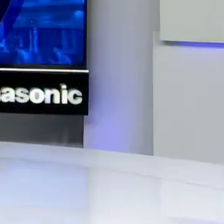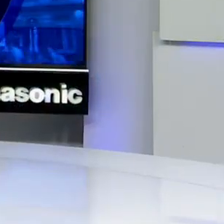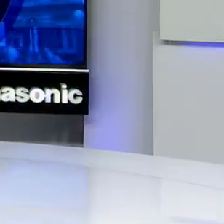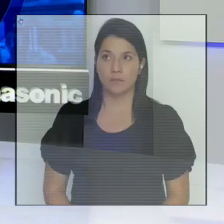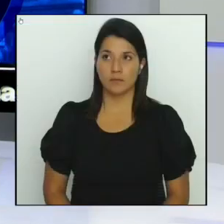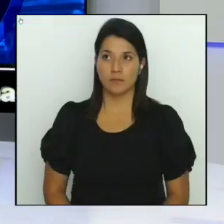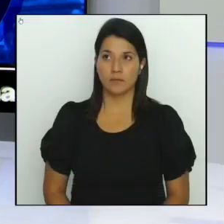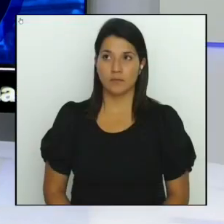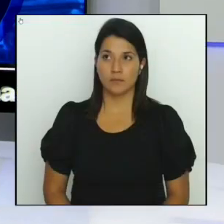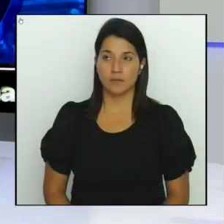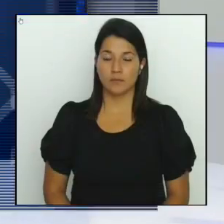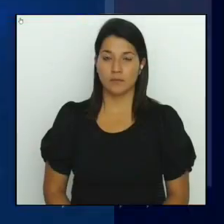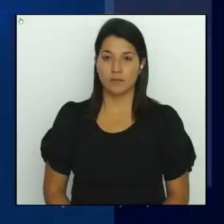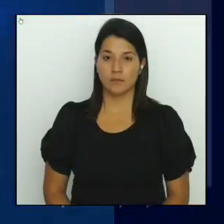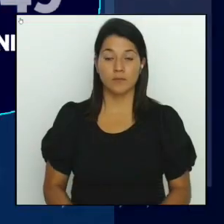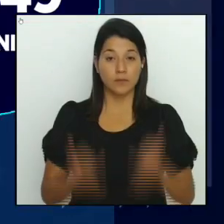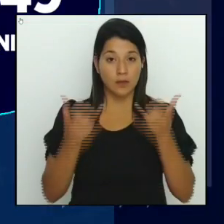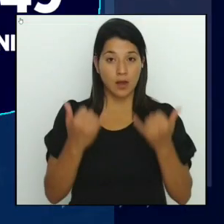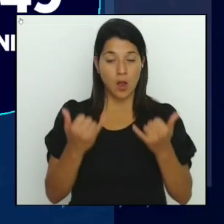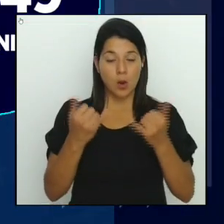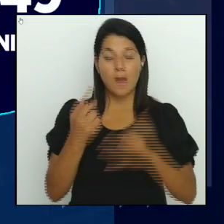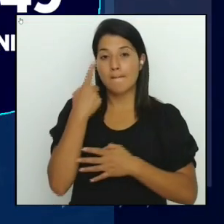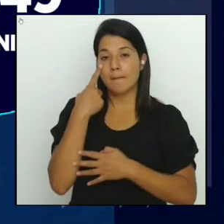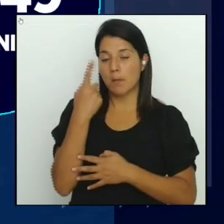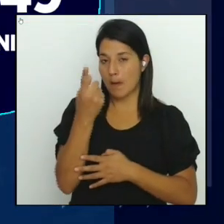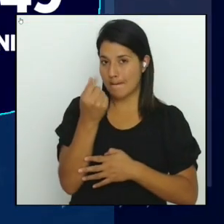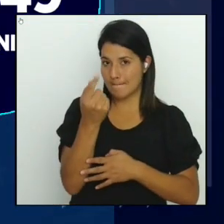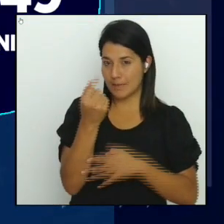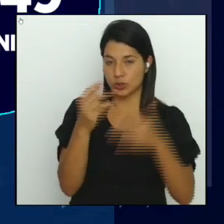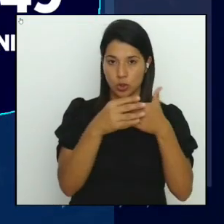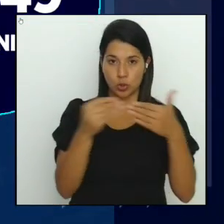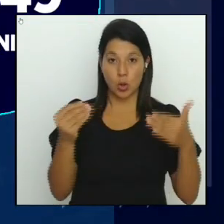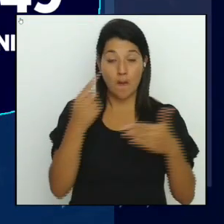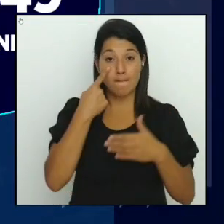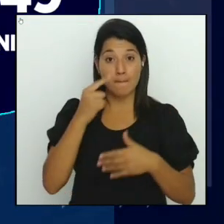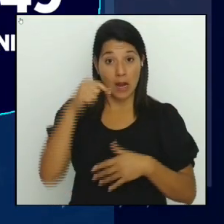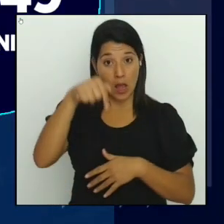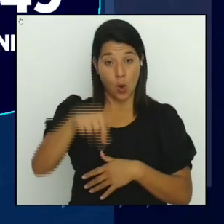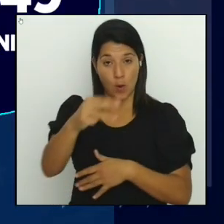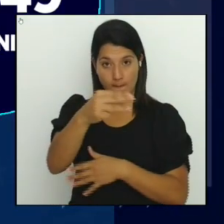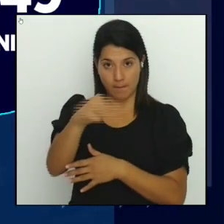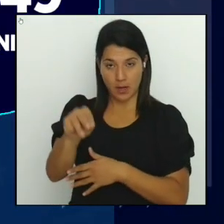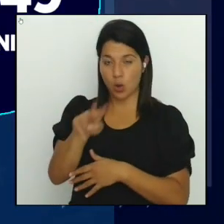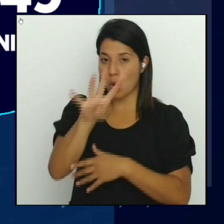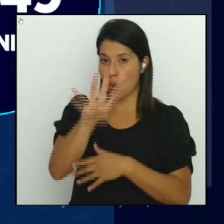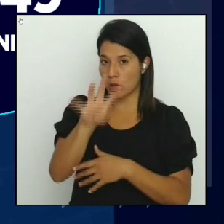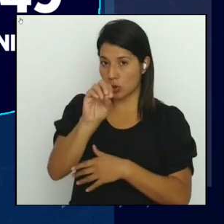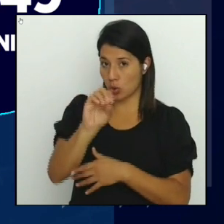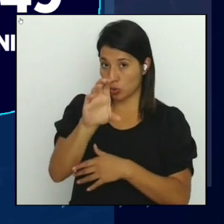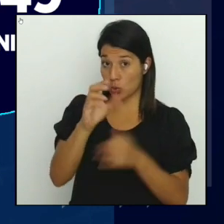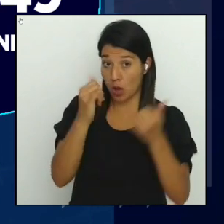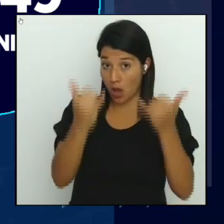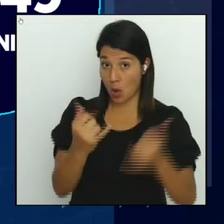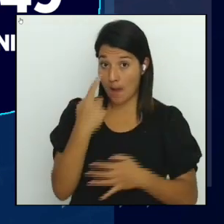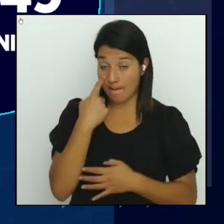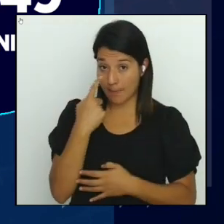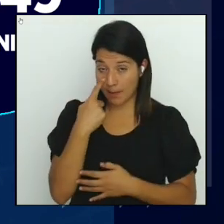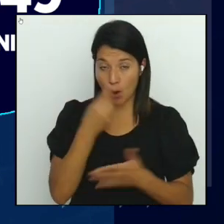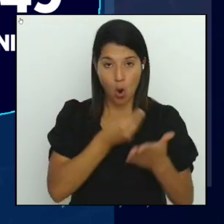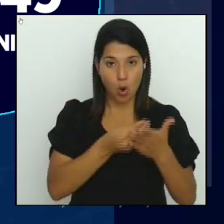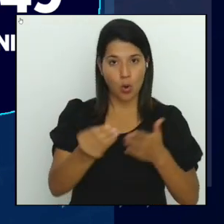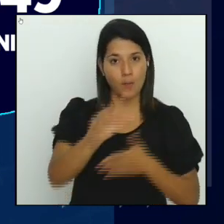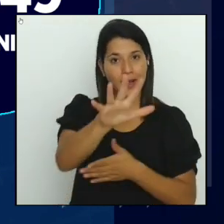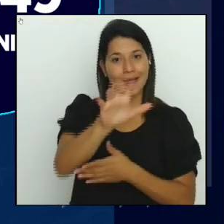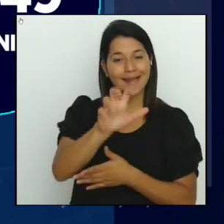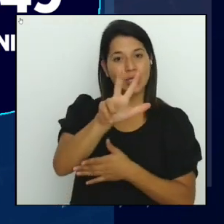Vamos de inmediato a hacer un repaso por el tipo de cambio para este miércoles 4 de octubre. Ahí lo tenemos en pantalla. La compra está en 530 colones